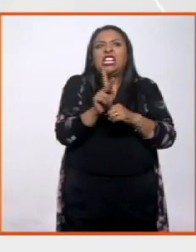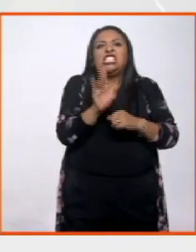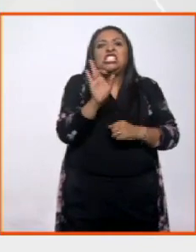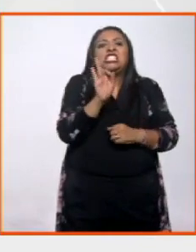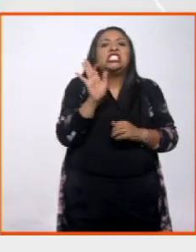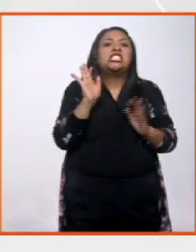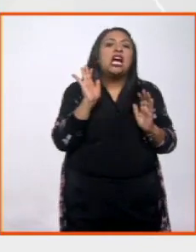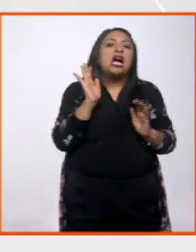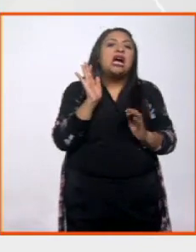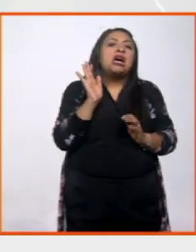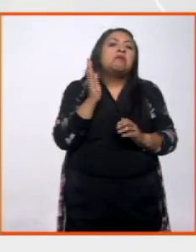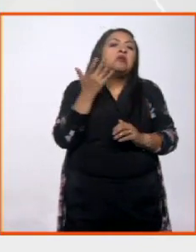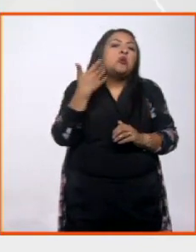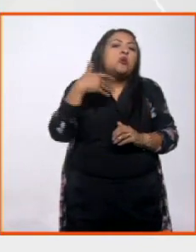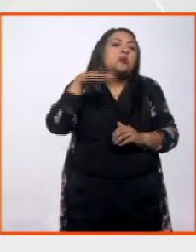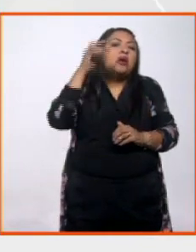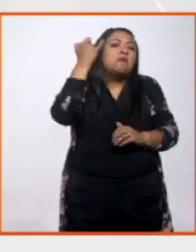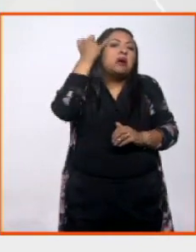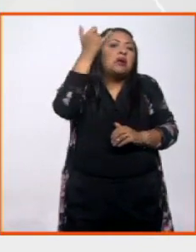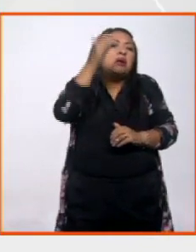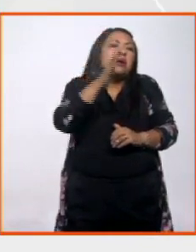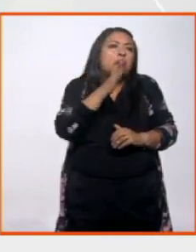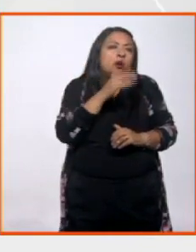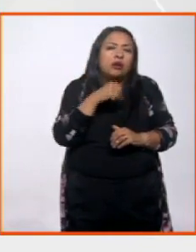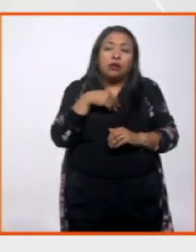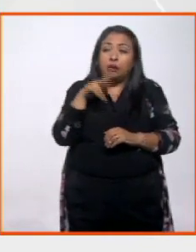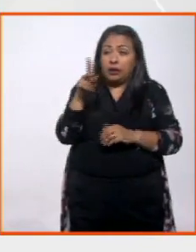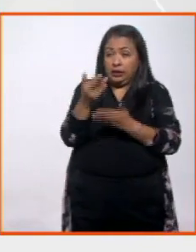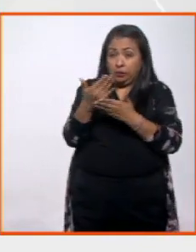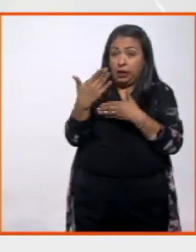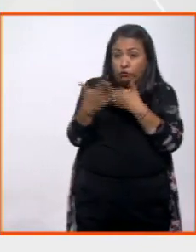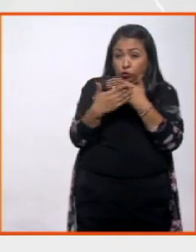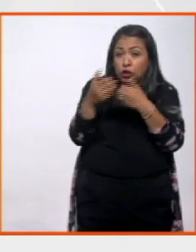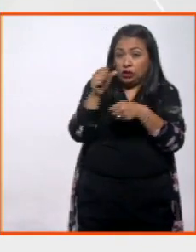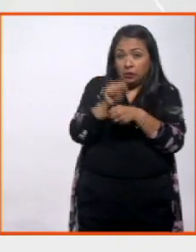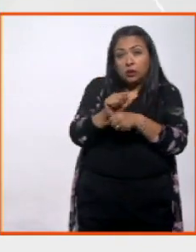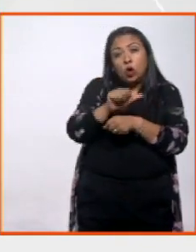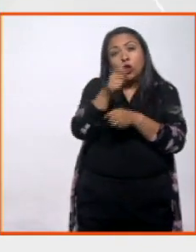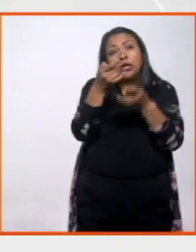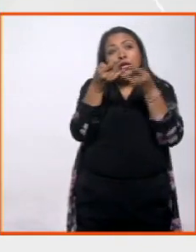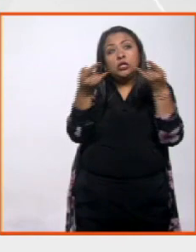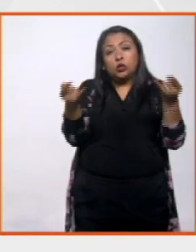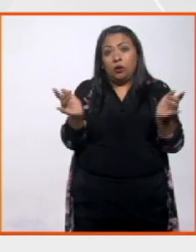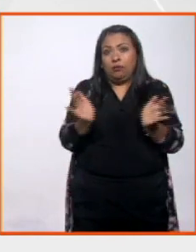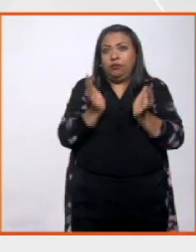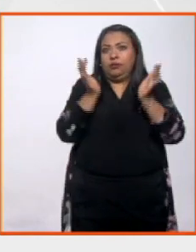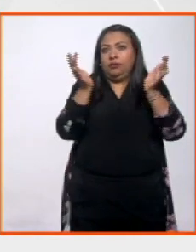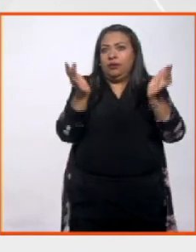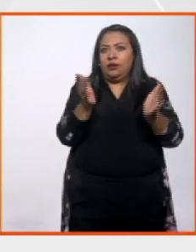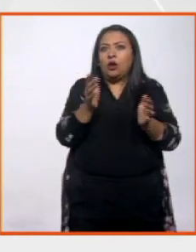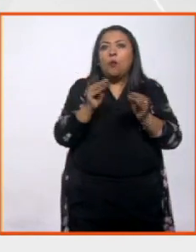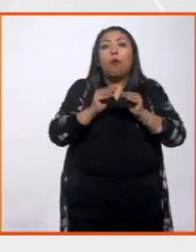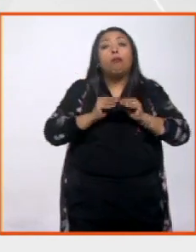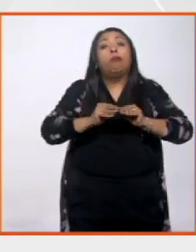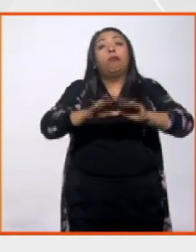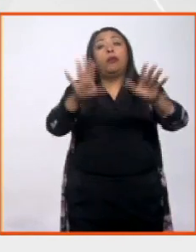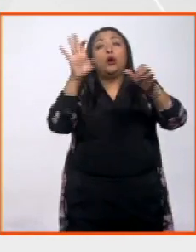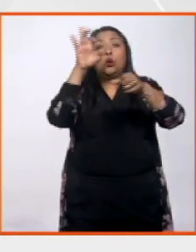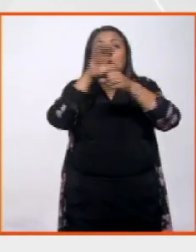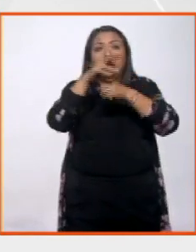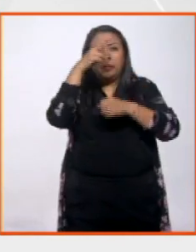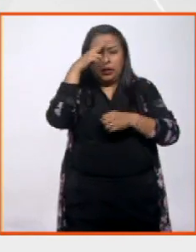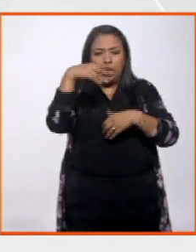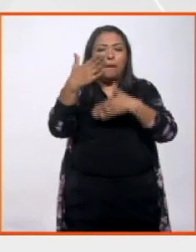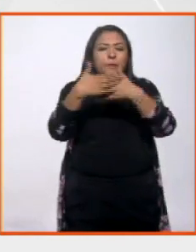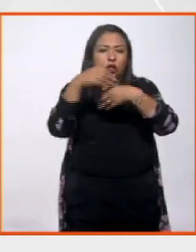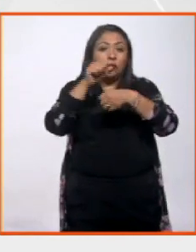jamás lo habríamos imaginado. Edgardo, te esperamos la próxima semana con otra historia sorprendente de la diáspora cultural mexicana. Ahora nos vamos a ir